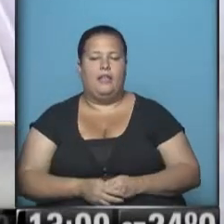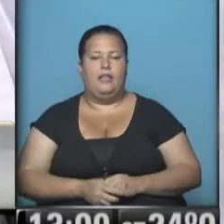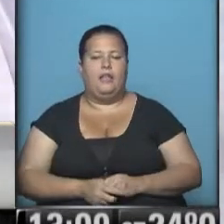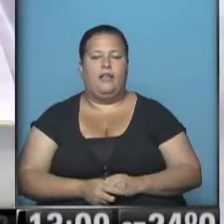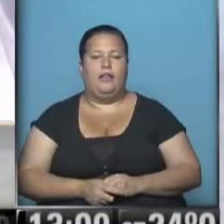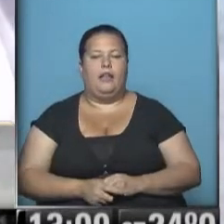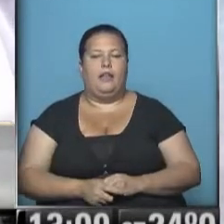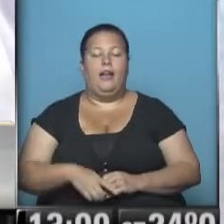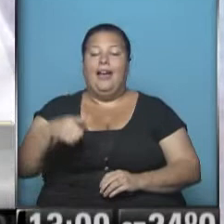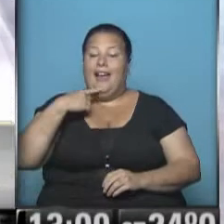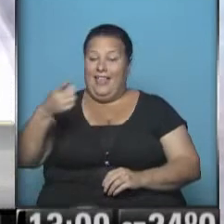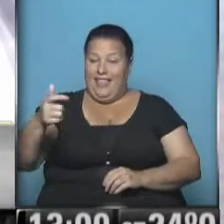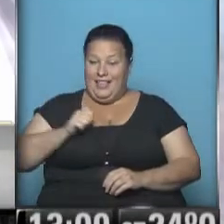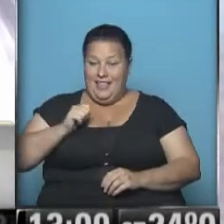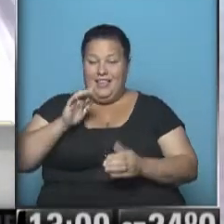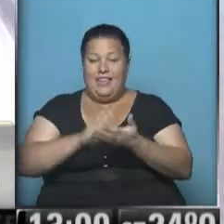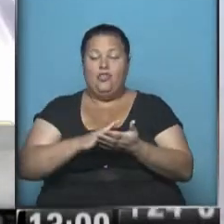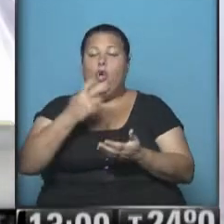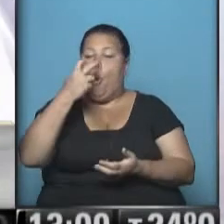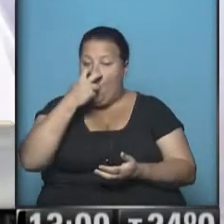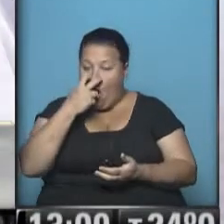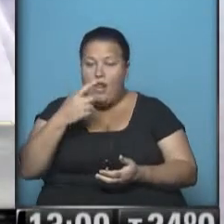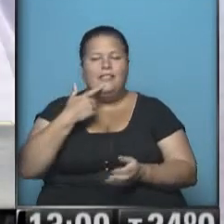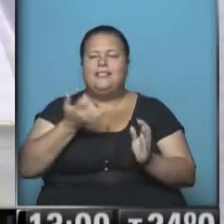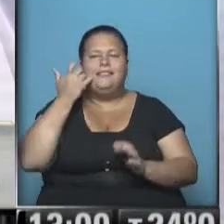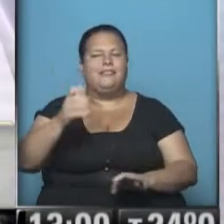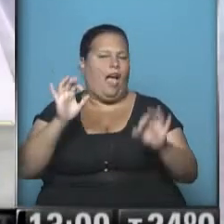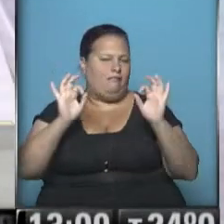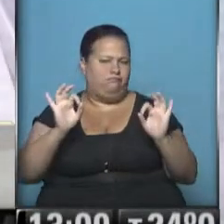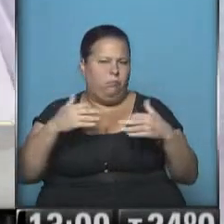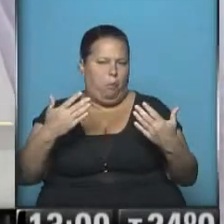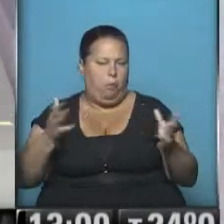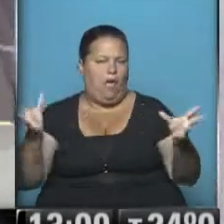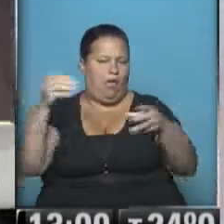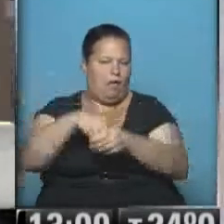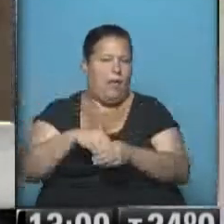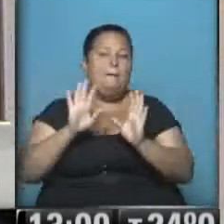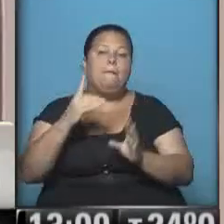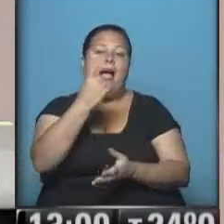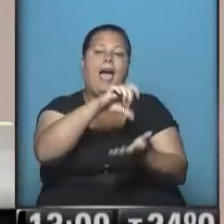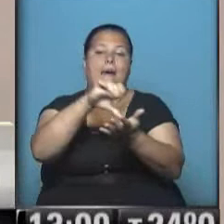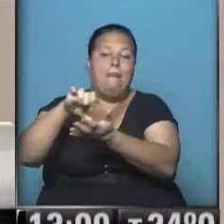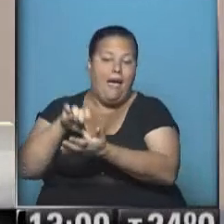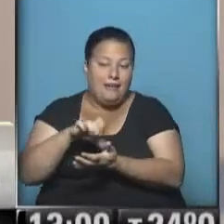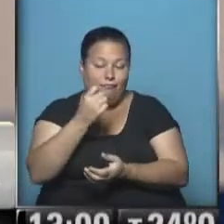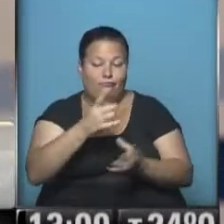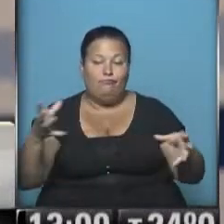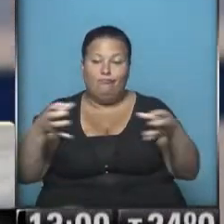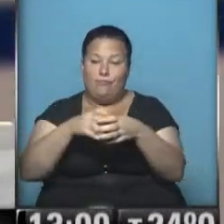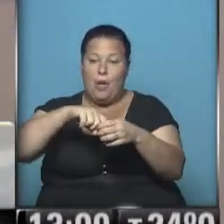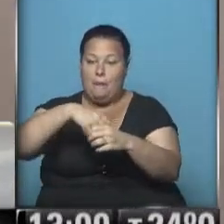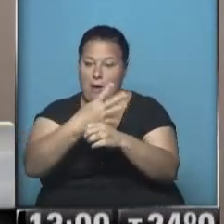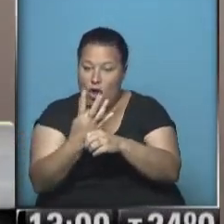Lo que dijo Timerman puntualmente de Bolivia es que ya están dadas todas las condiciones, pero que cada país integrante del